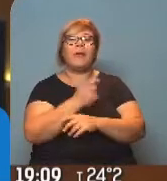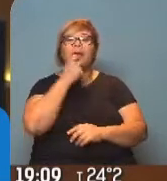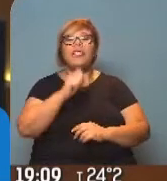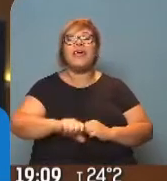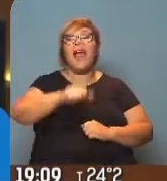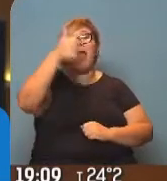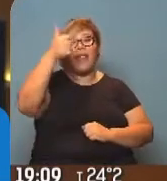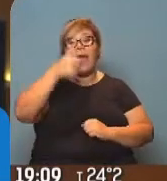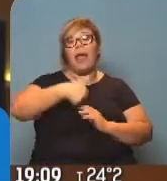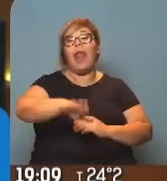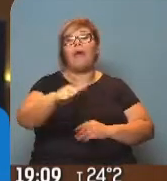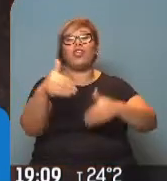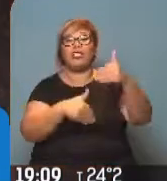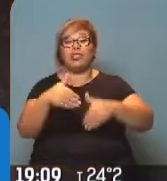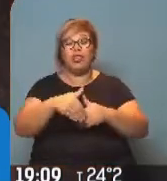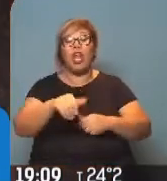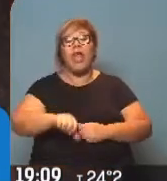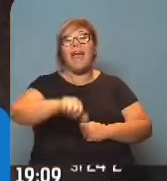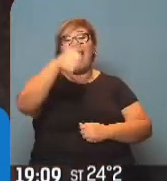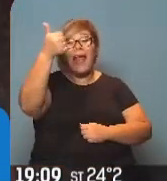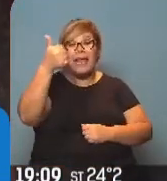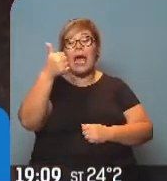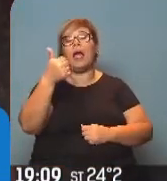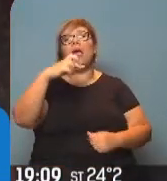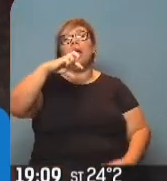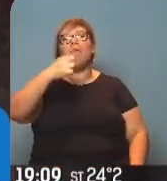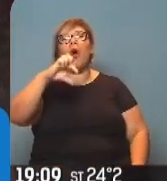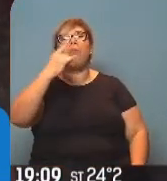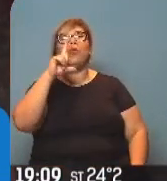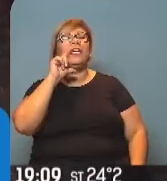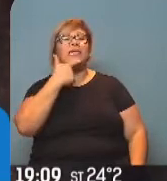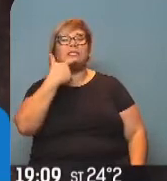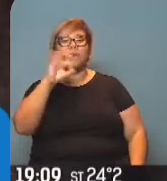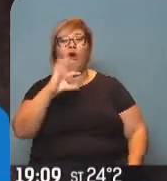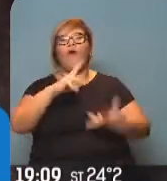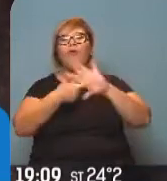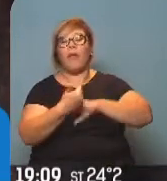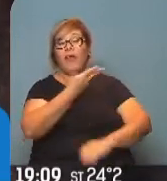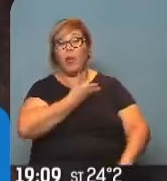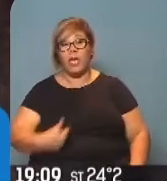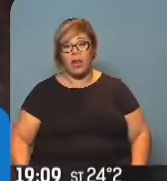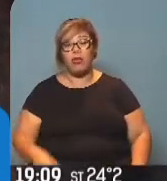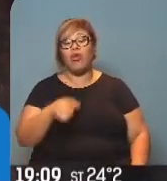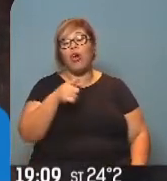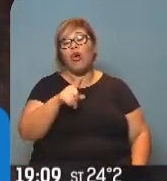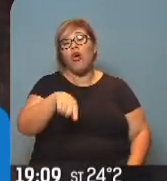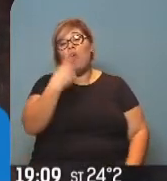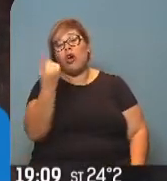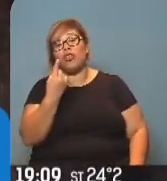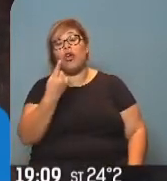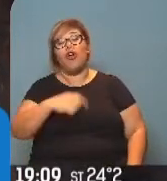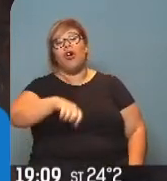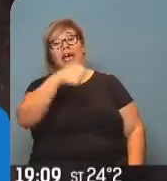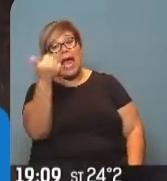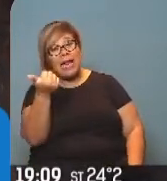ellos lo que piensan es que prefieren la continuidad de Cambiemos porque están más de acuerdo con los lineamientos de la política económica en general del gobierno de